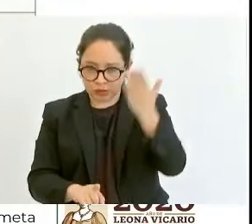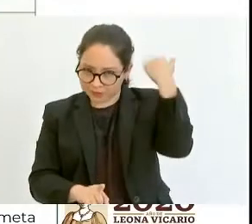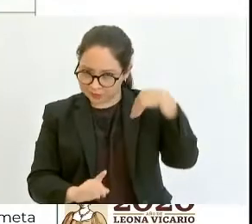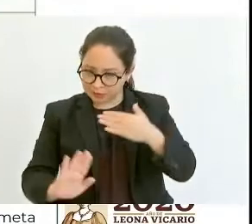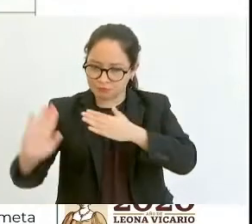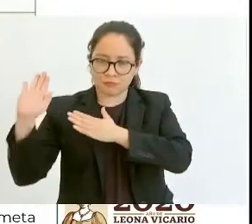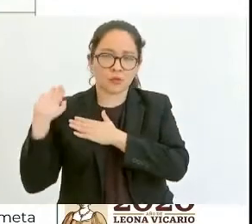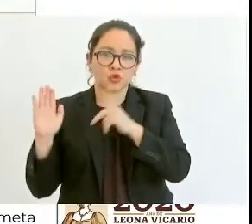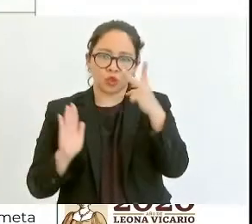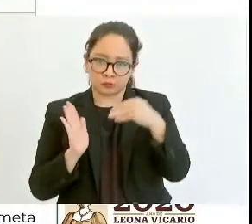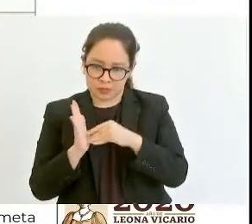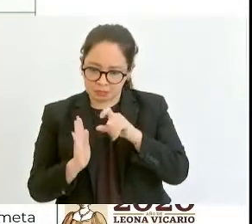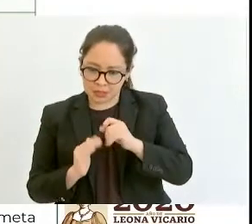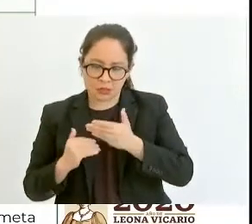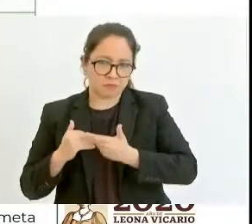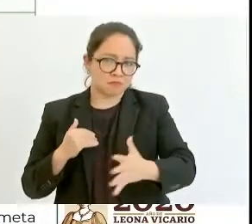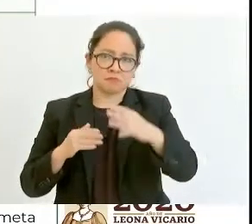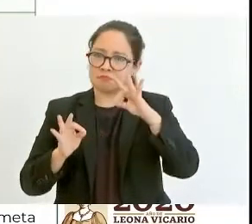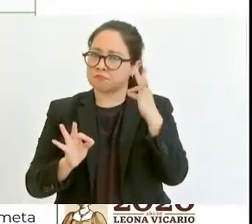este año.